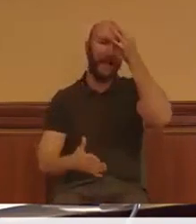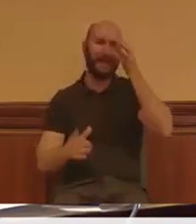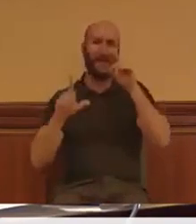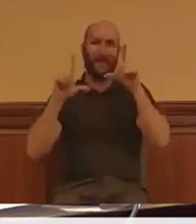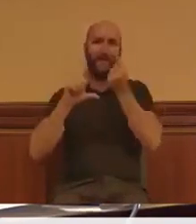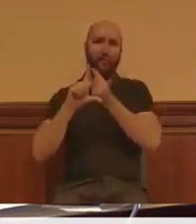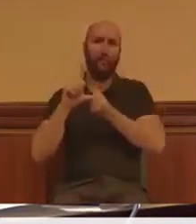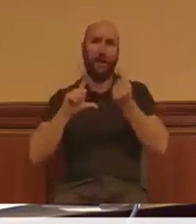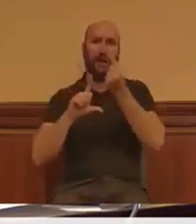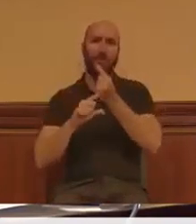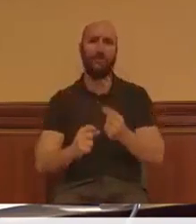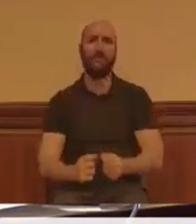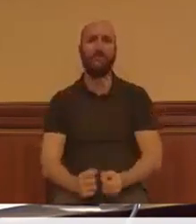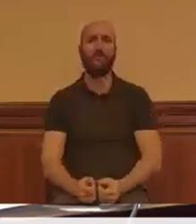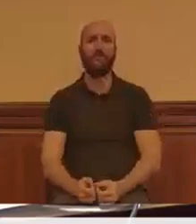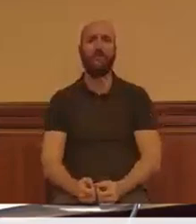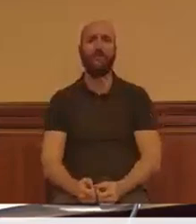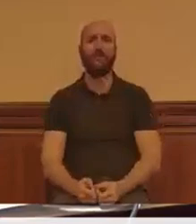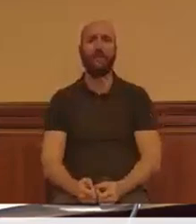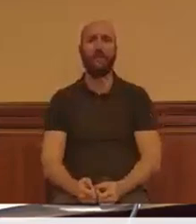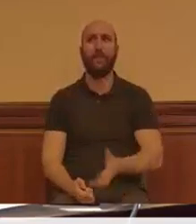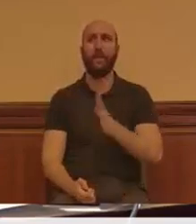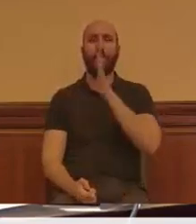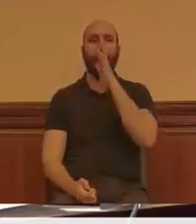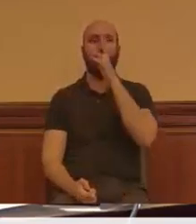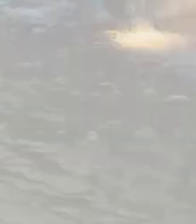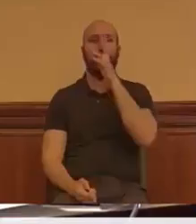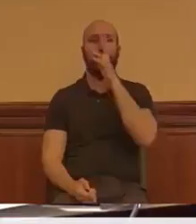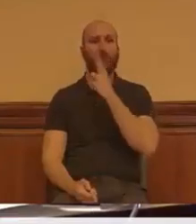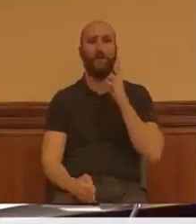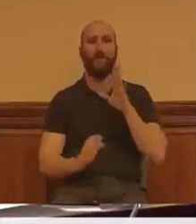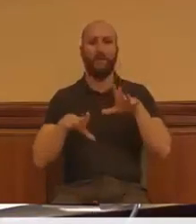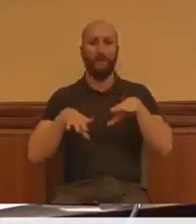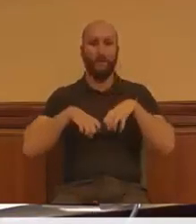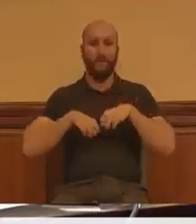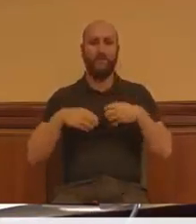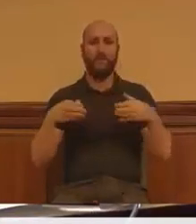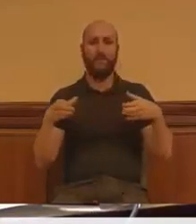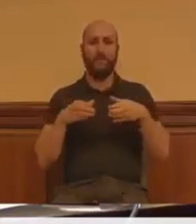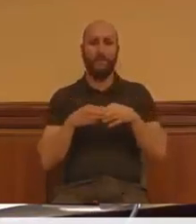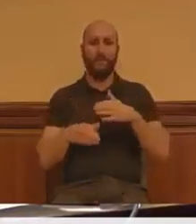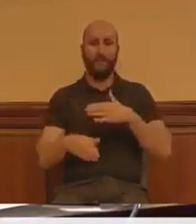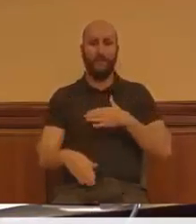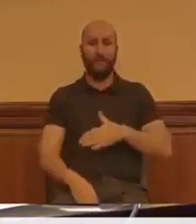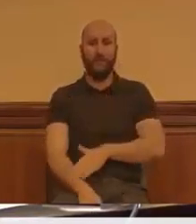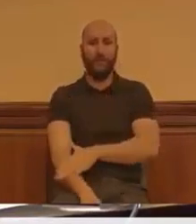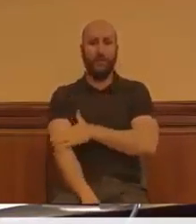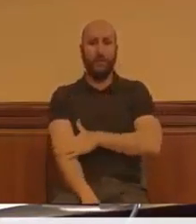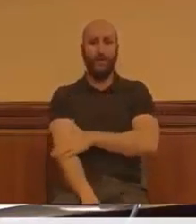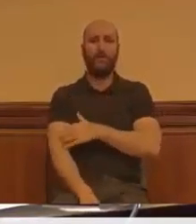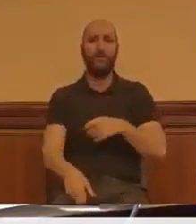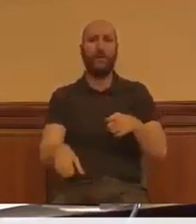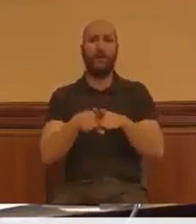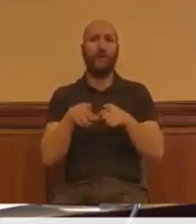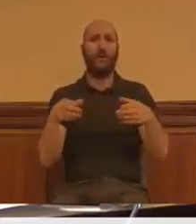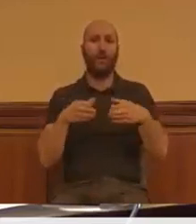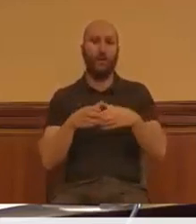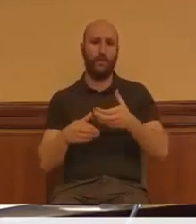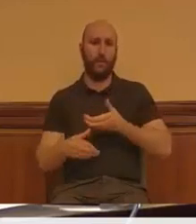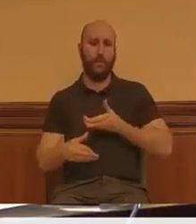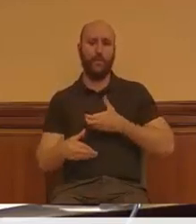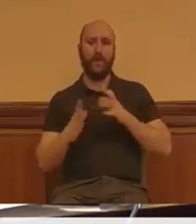Para ello, contamos con el compromiso adquirido por el equipo de gobierno con nuestro grupo municipal en el Acuerdo de